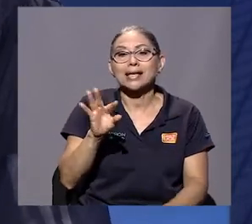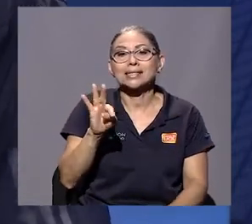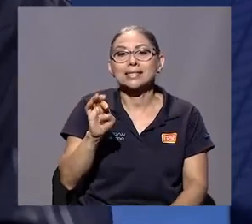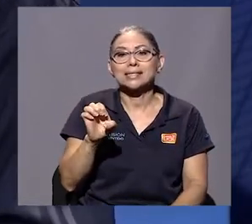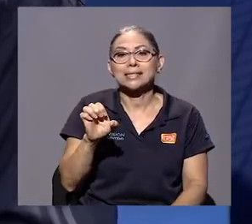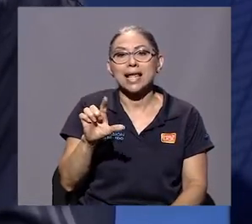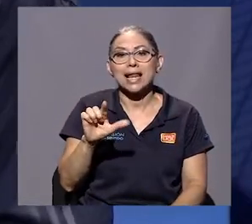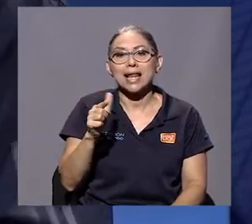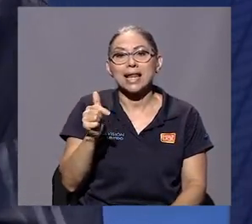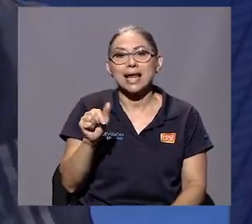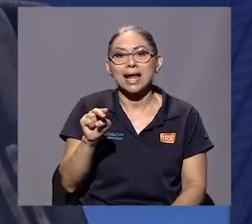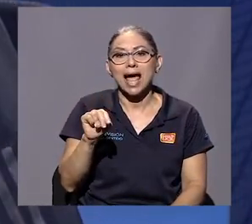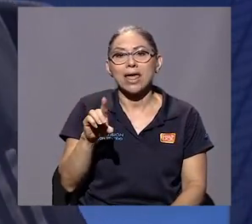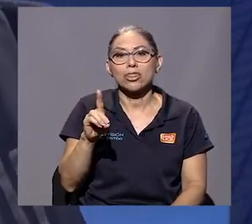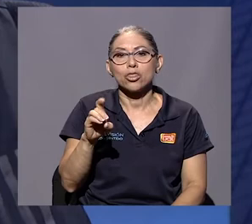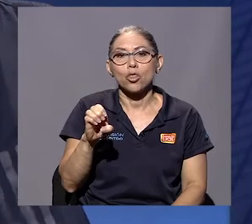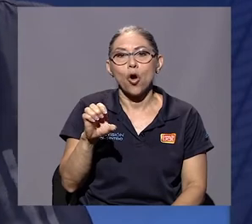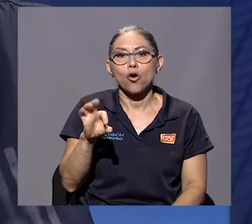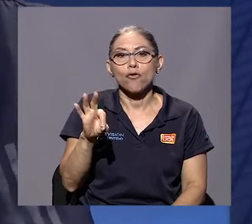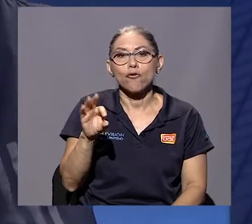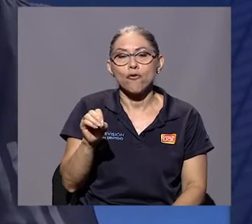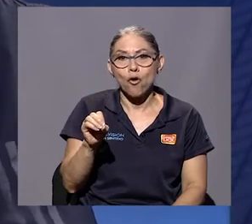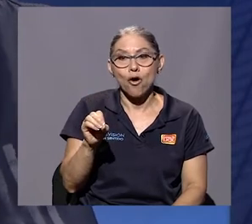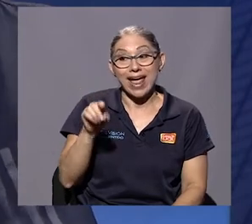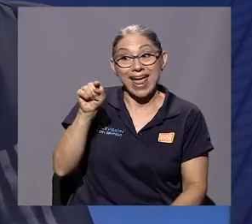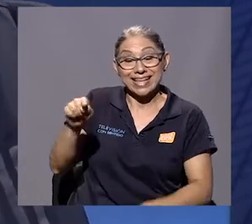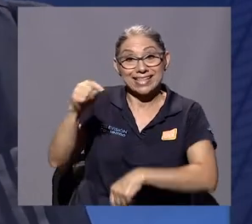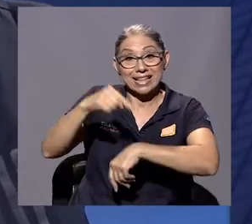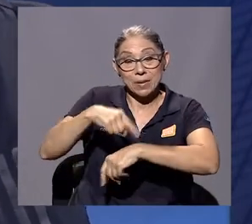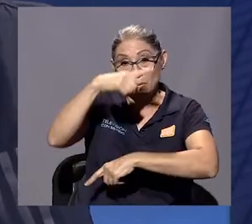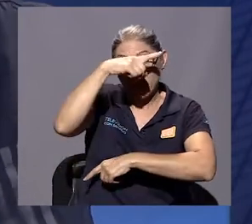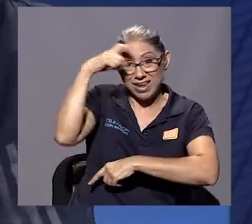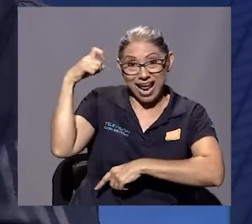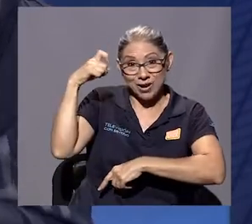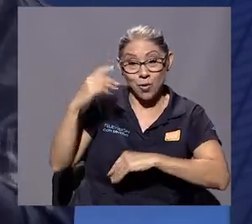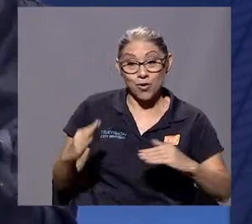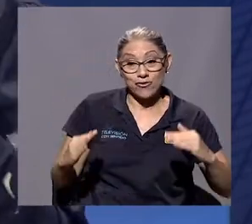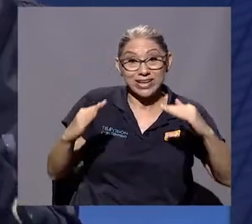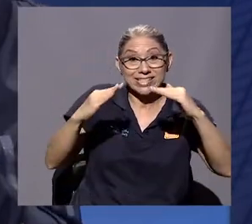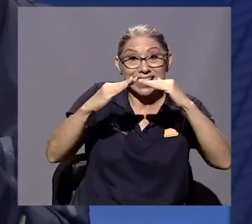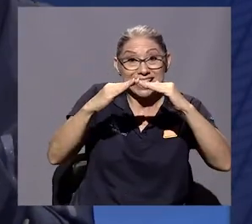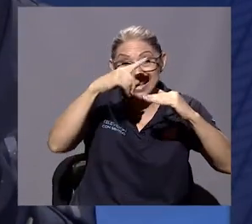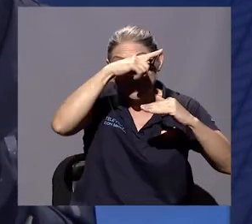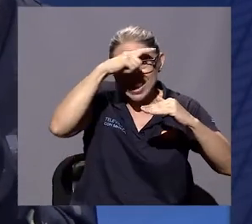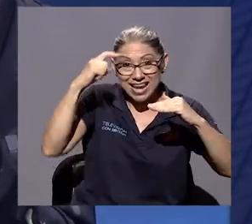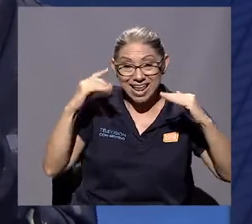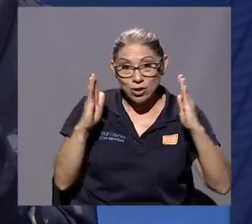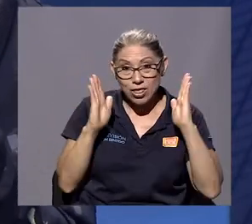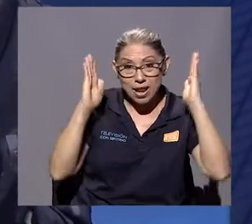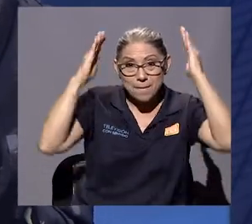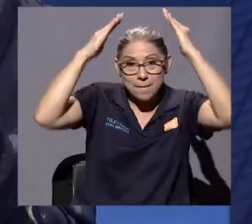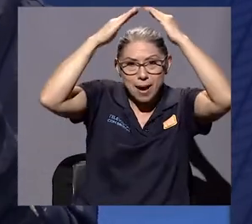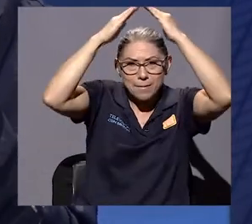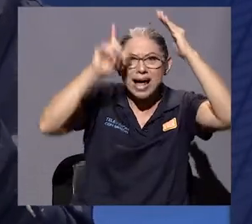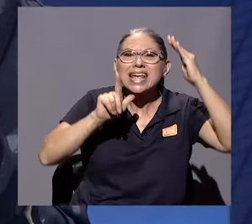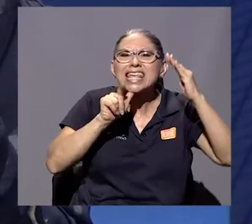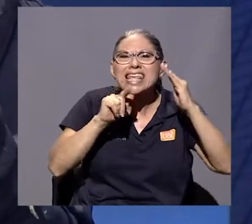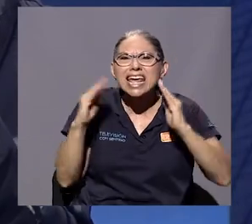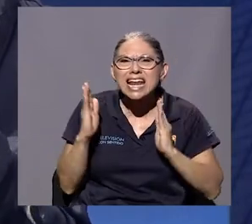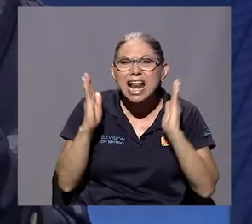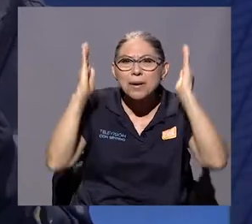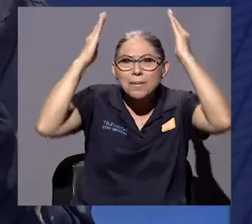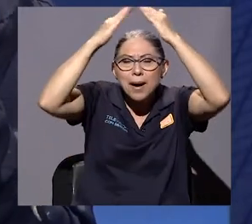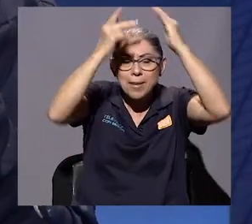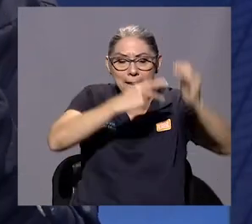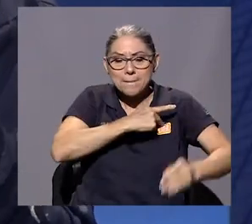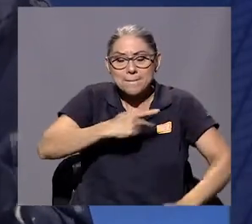verano, y es la residencia veraniega del Papa. ¿Y el Papa quién era? El Papa era el Príncipe